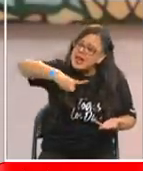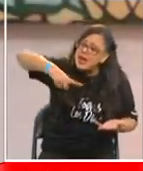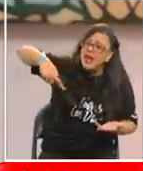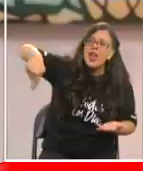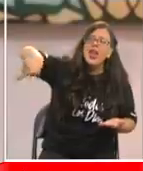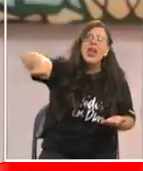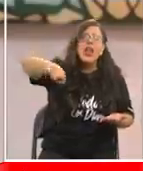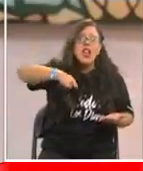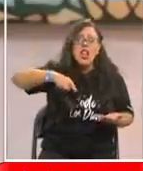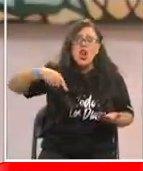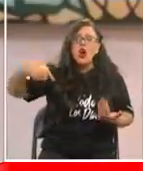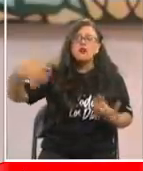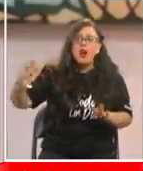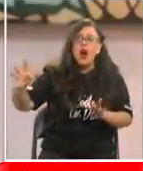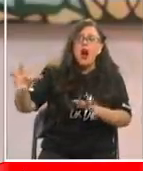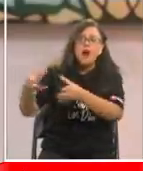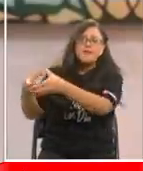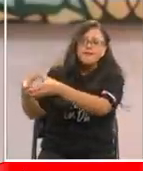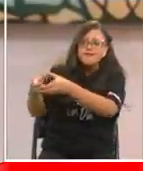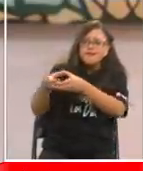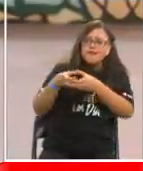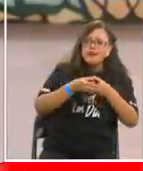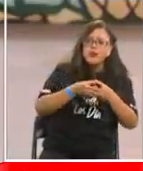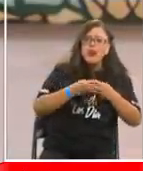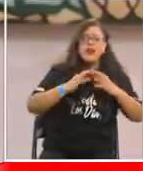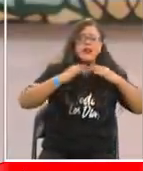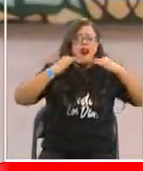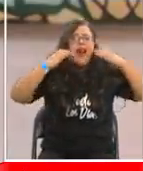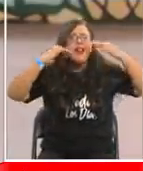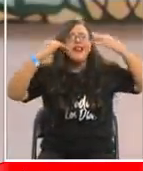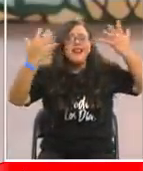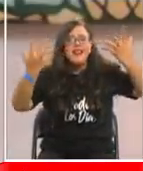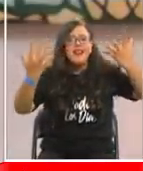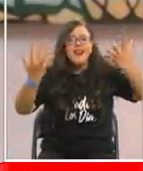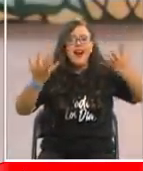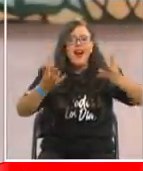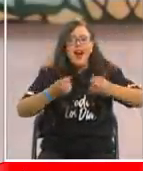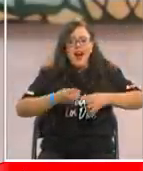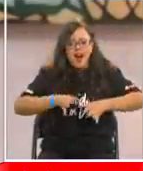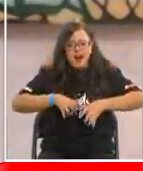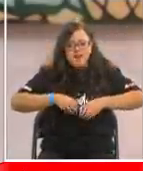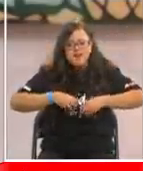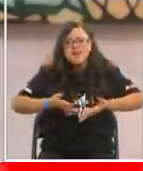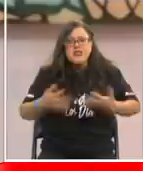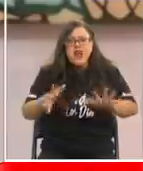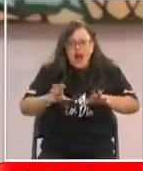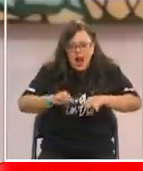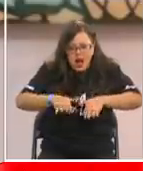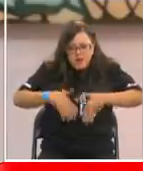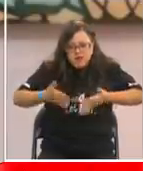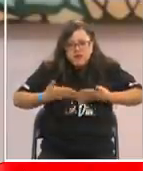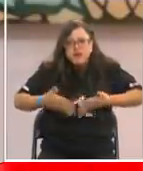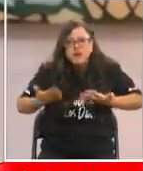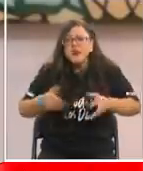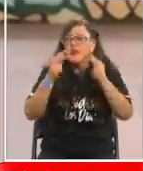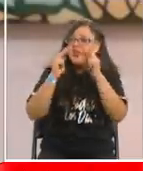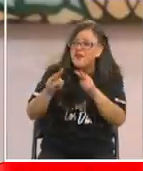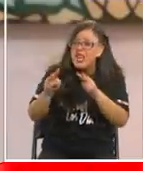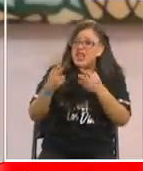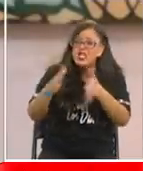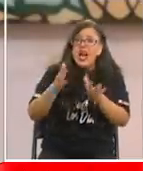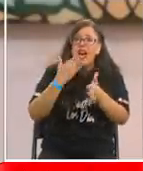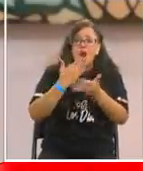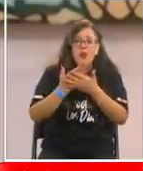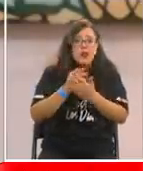y sobre todo con su entrega. Ustedes ven ahí eso que se veía al final de los ensayos, eran